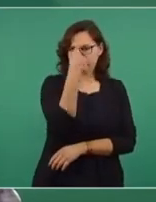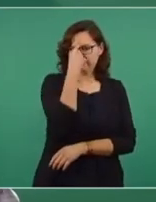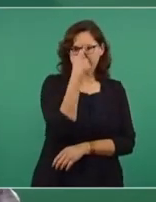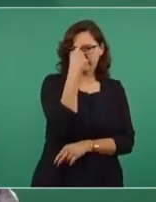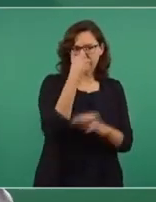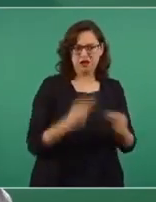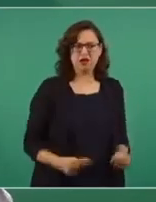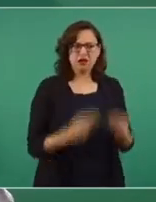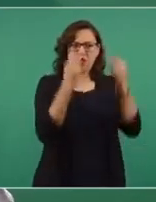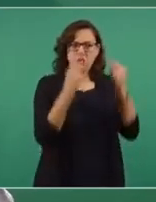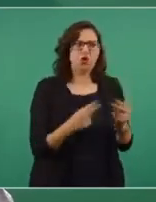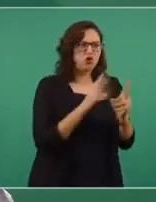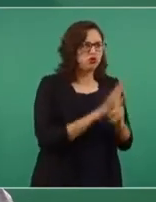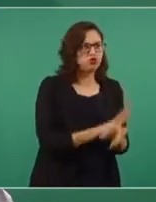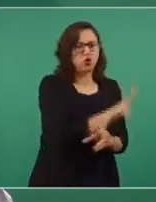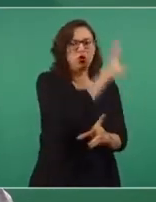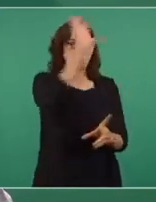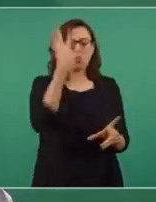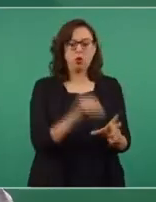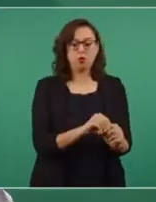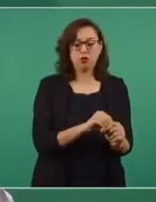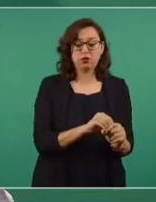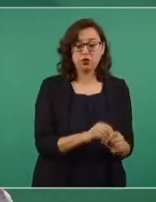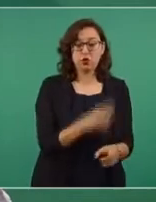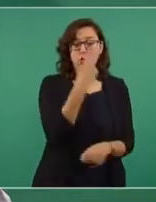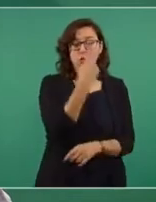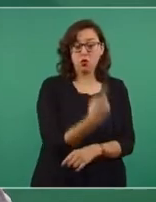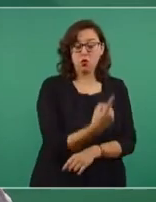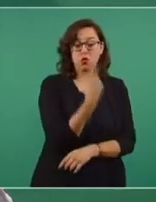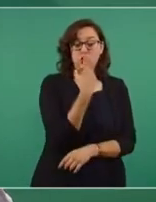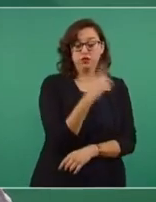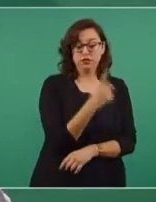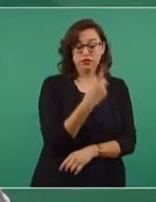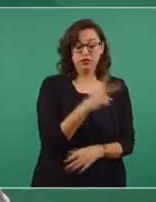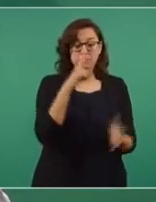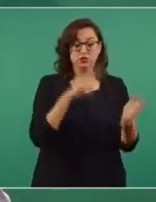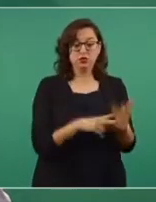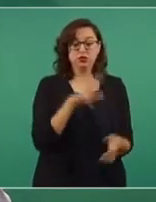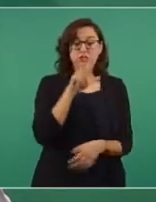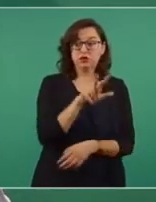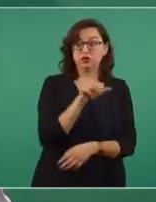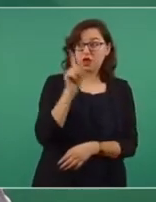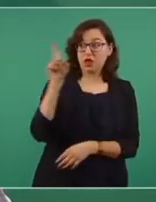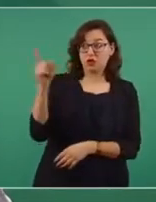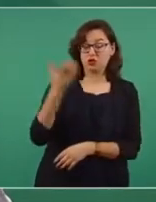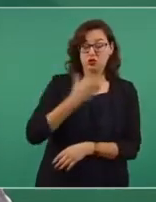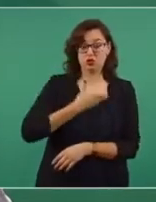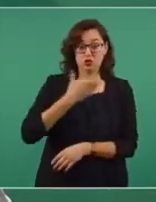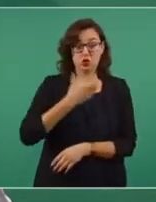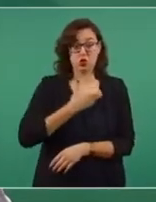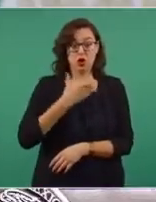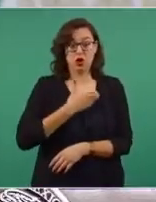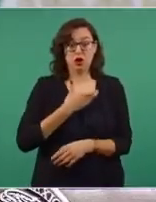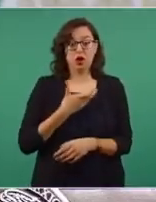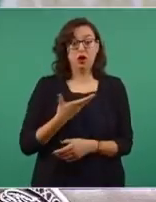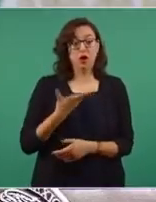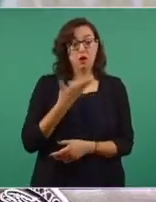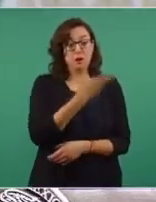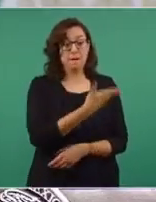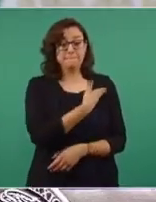Pero el 1 de diciembre de 2018, en el Zócalo de la Ciudad de México, el presidente Andrés Manuel López